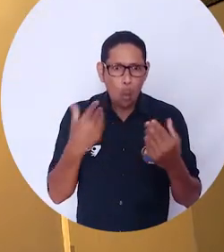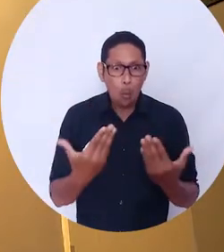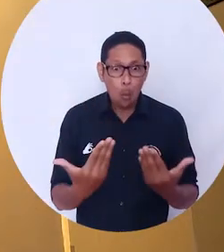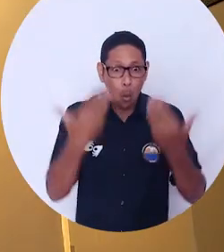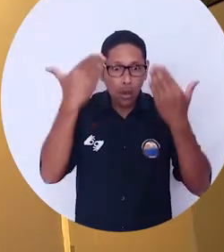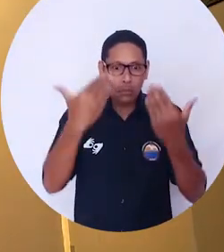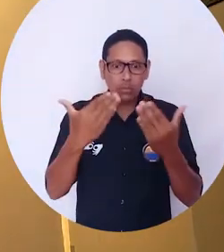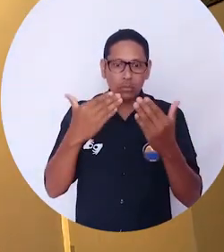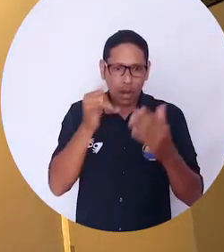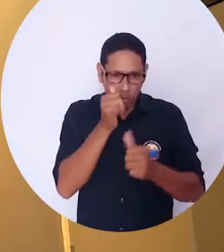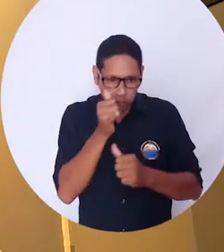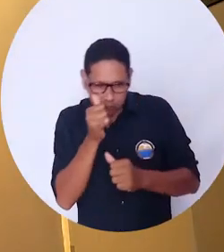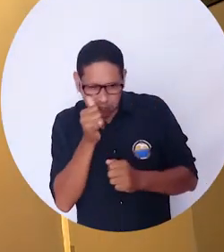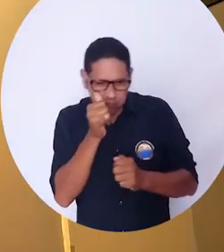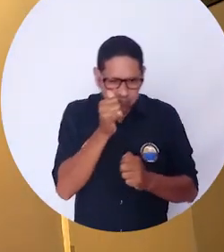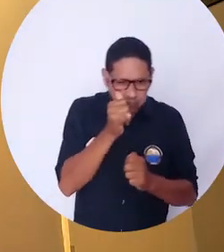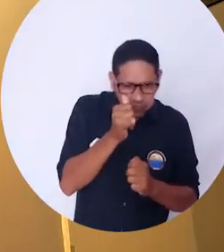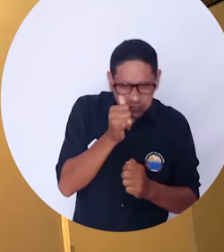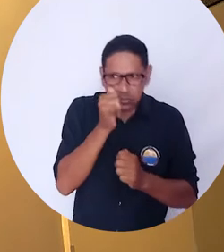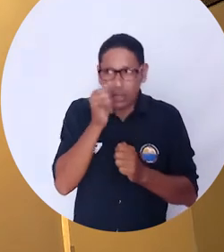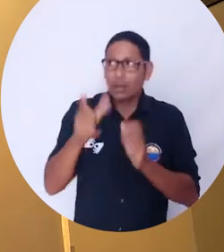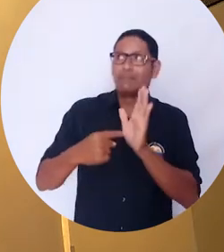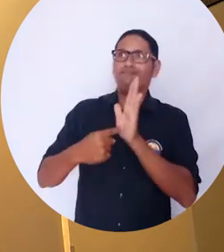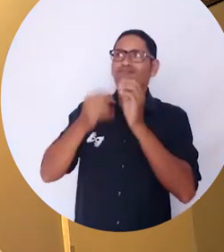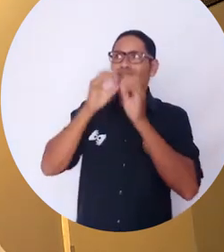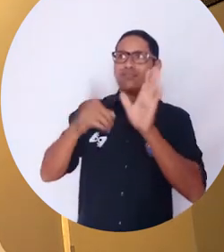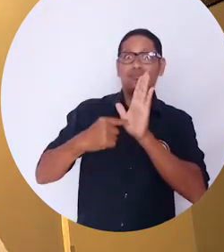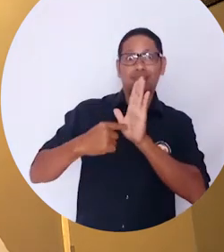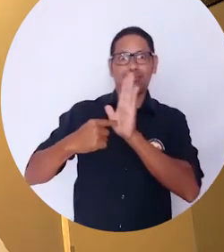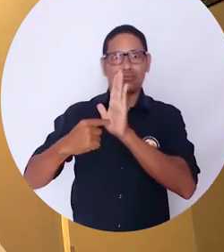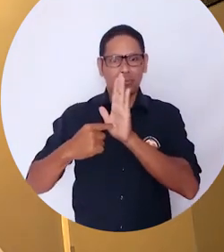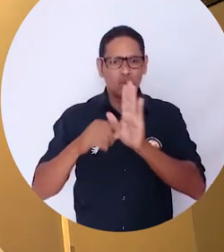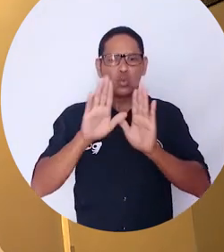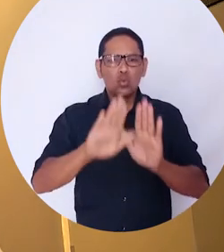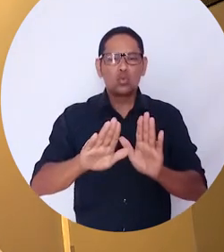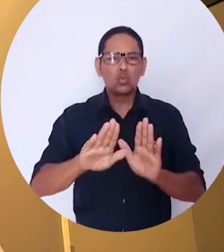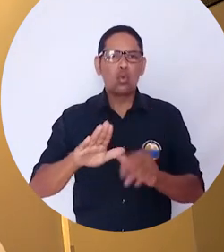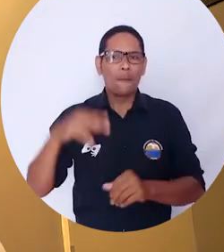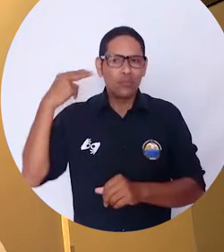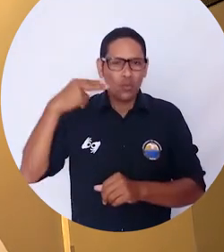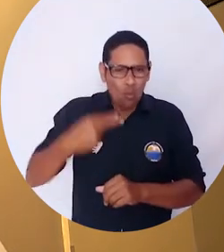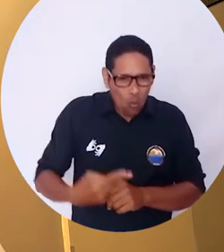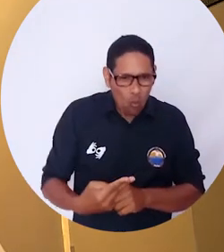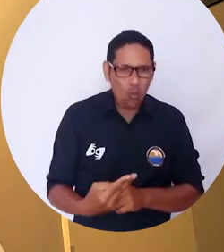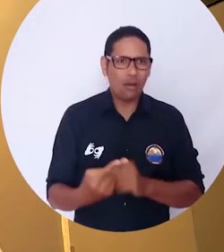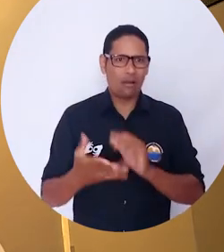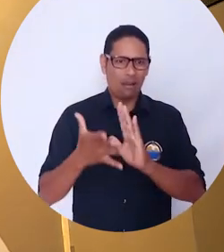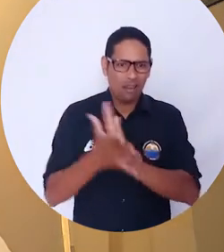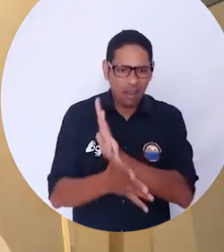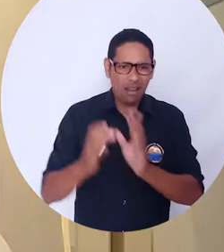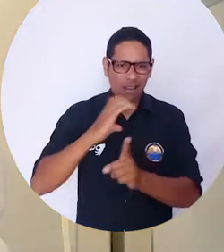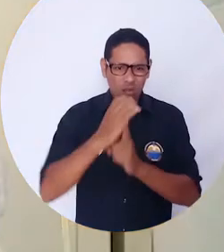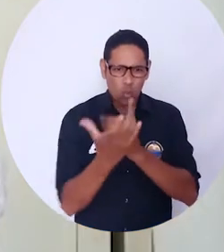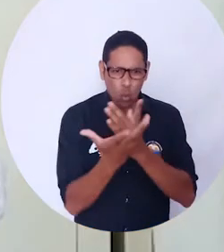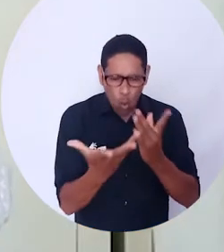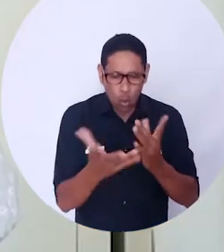lenguaje audiovisual todas estas tradiciones orales que conlleva esta cultura.